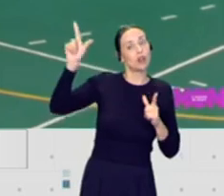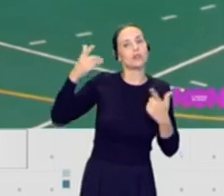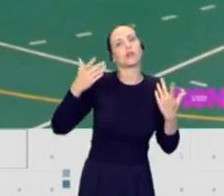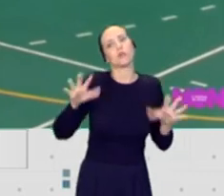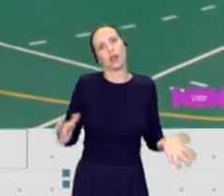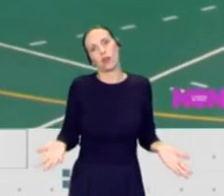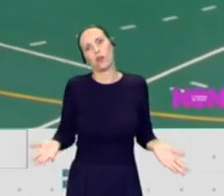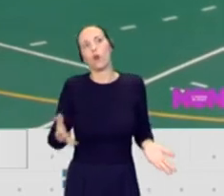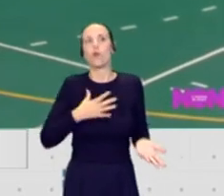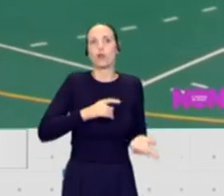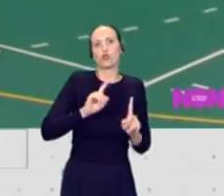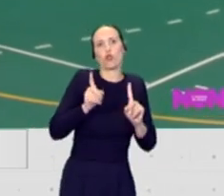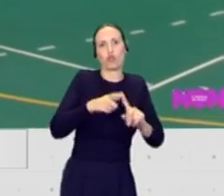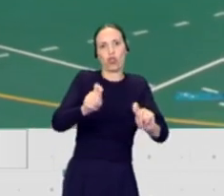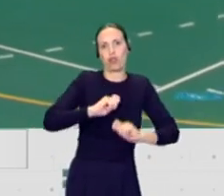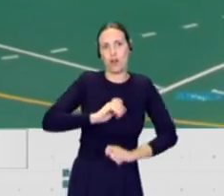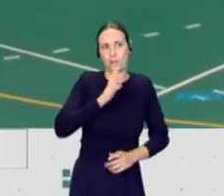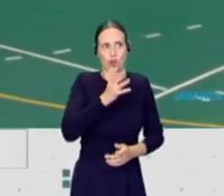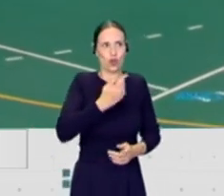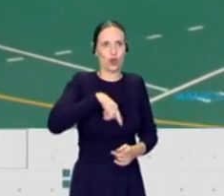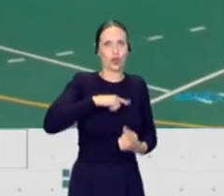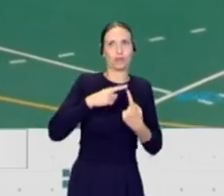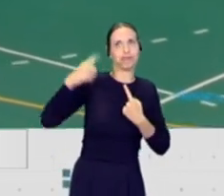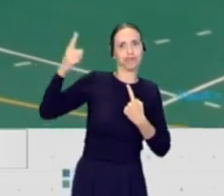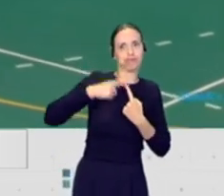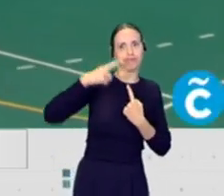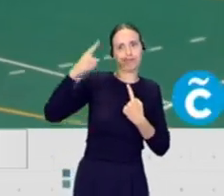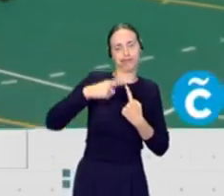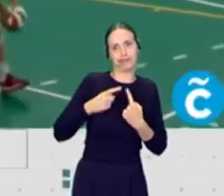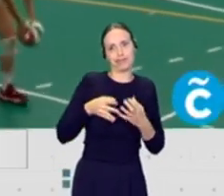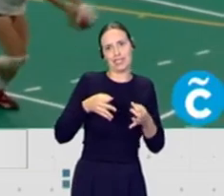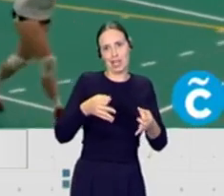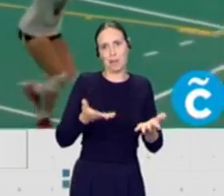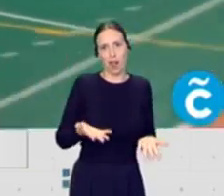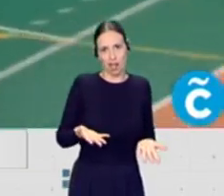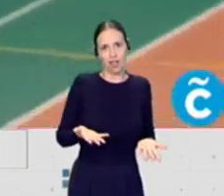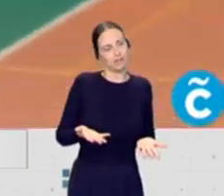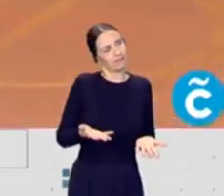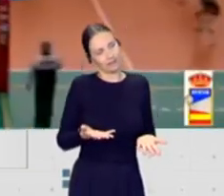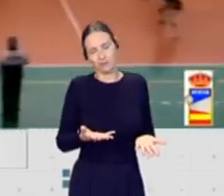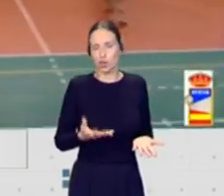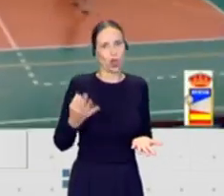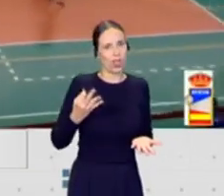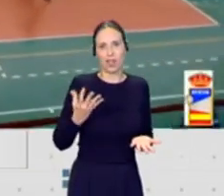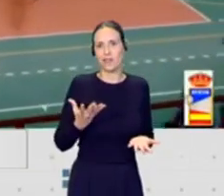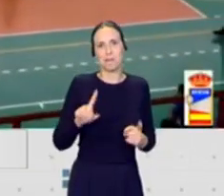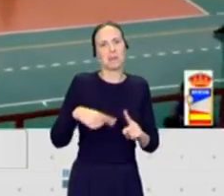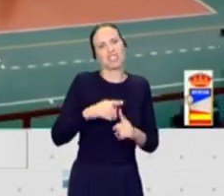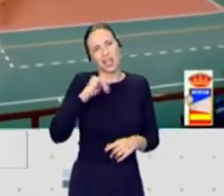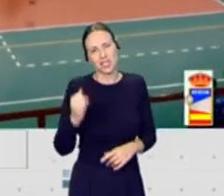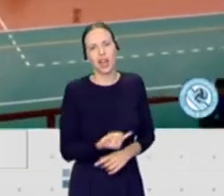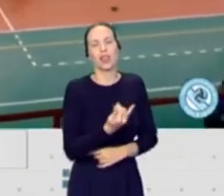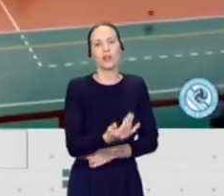también se podría mirar una solución para que no nos tengamos que hacer tantos viajes tan largos y tan cansados.